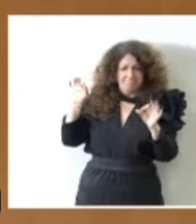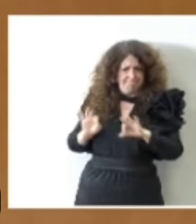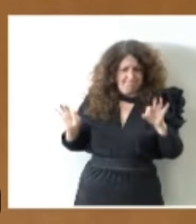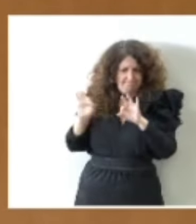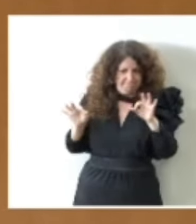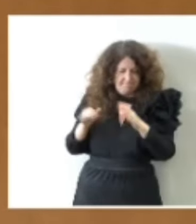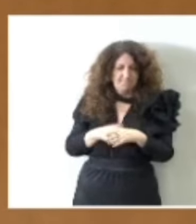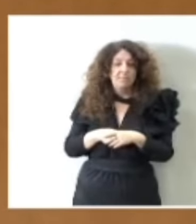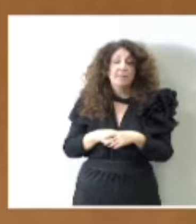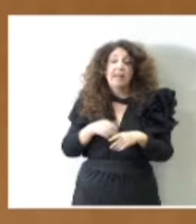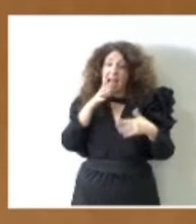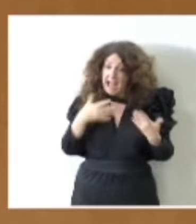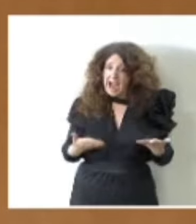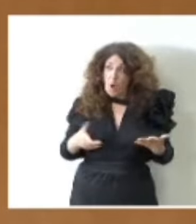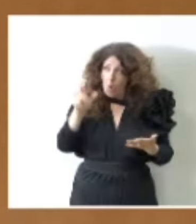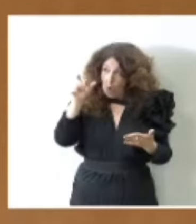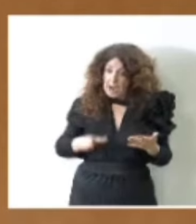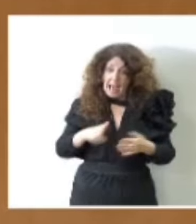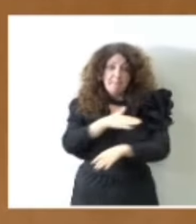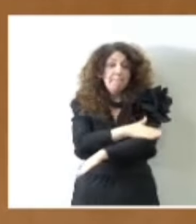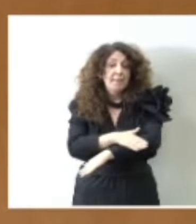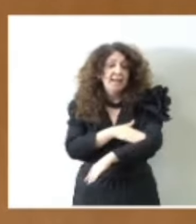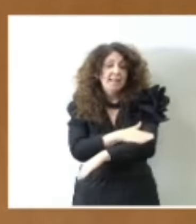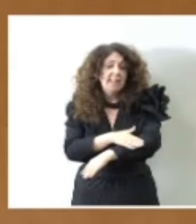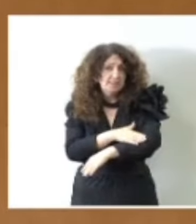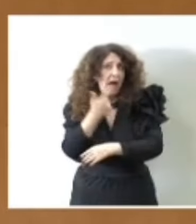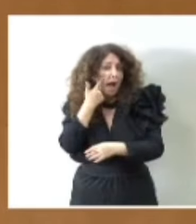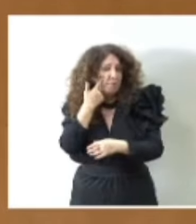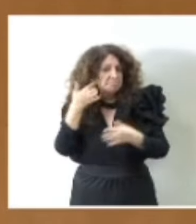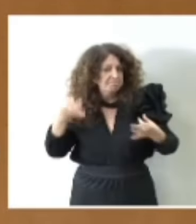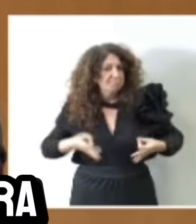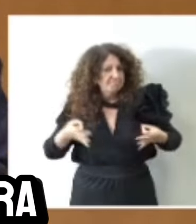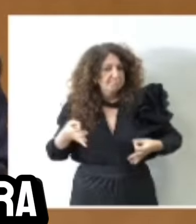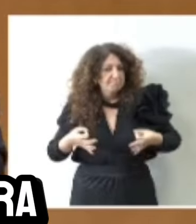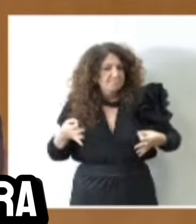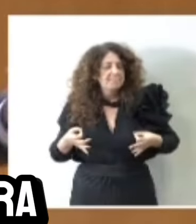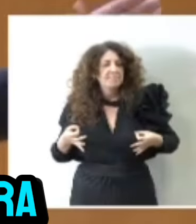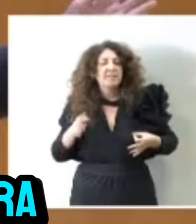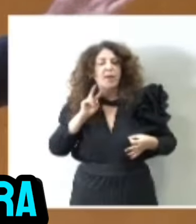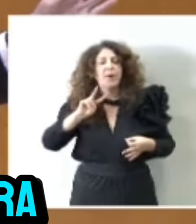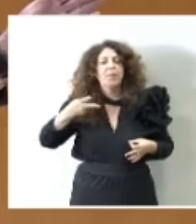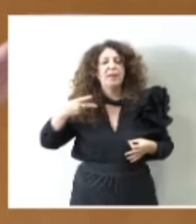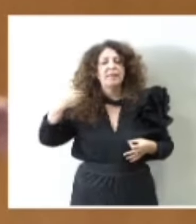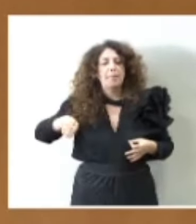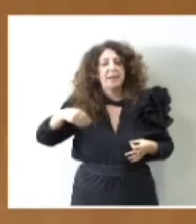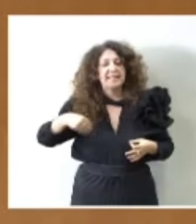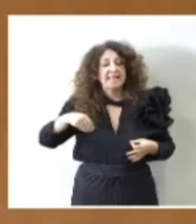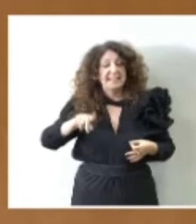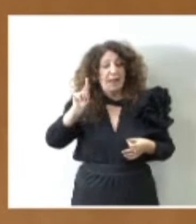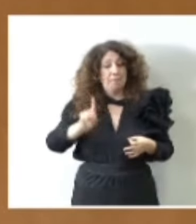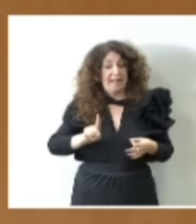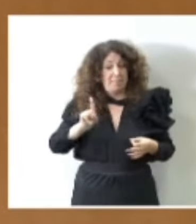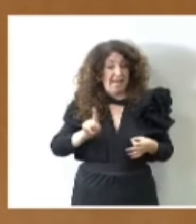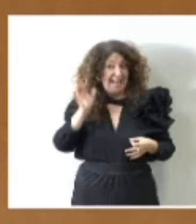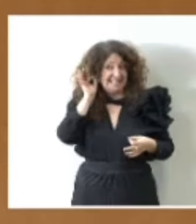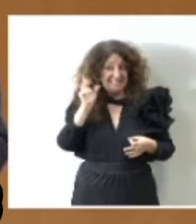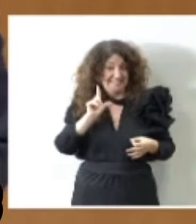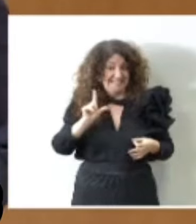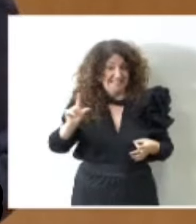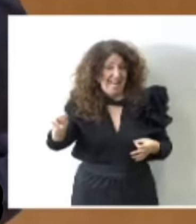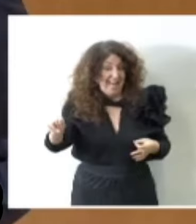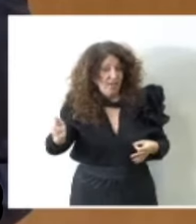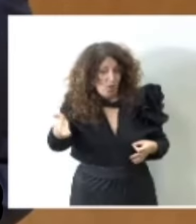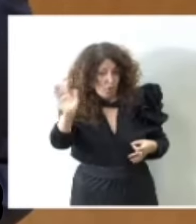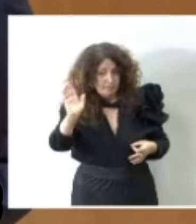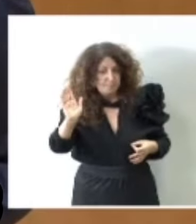tanto, la oportunidad, señor ministro, de hacer creíbles las palabras de la vicepresidenta primera que nos acaba de abandonar de que más